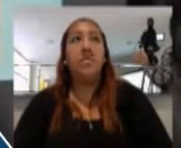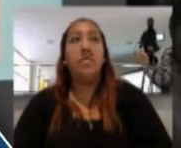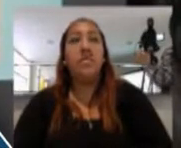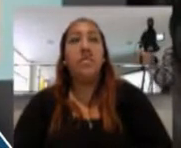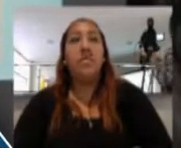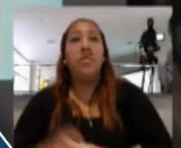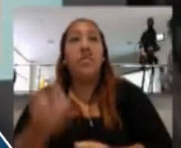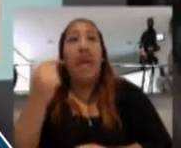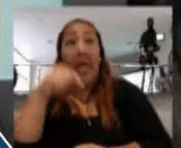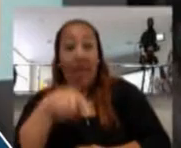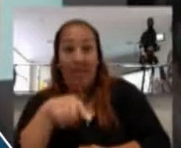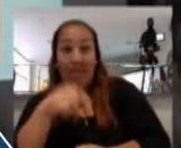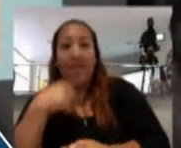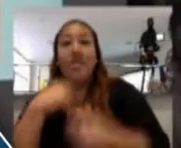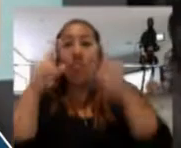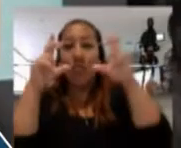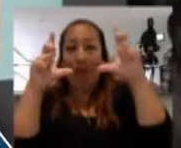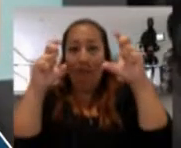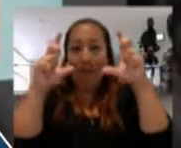Ahí tenemos una...